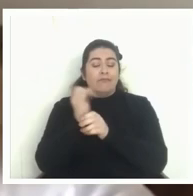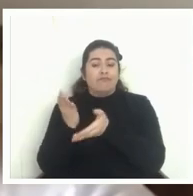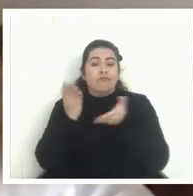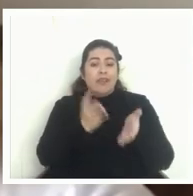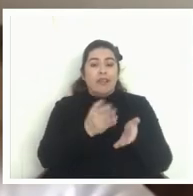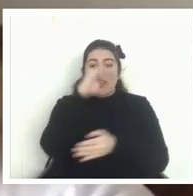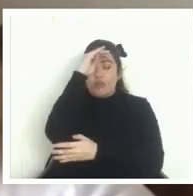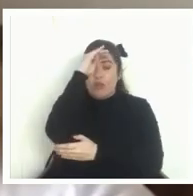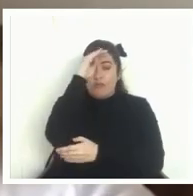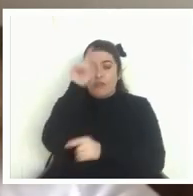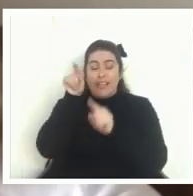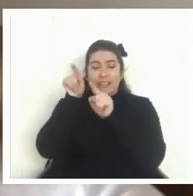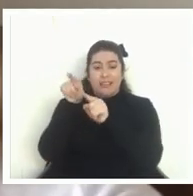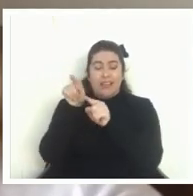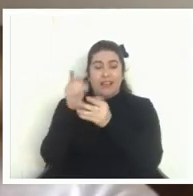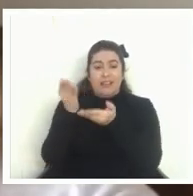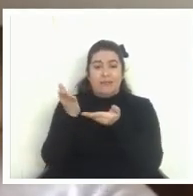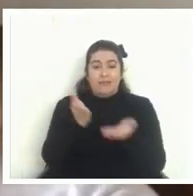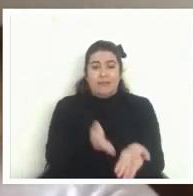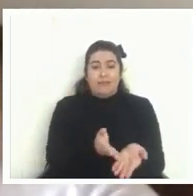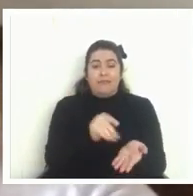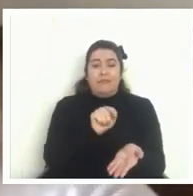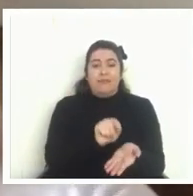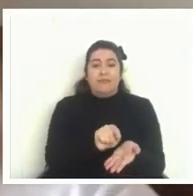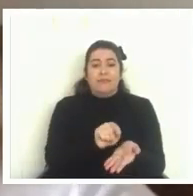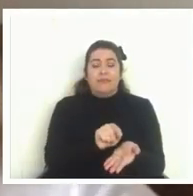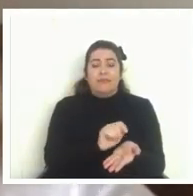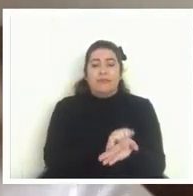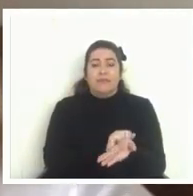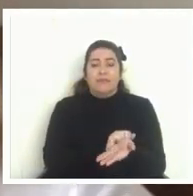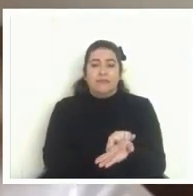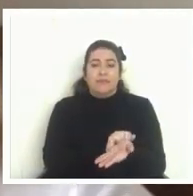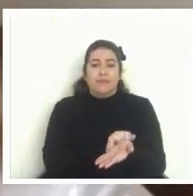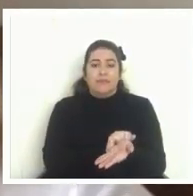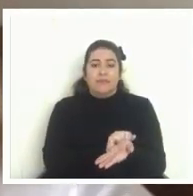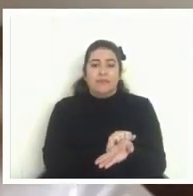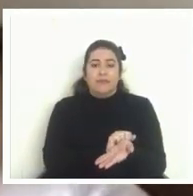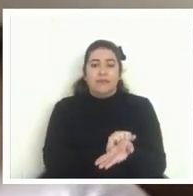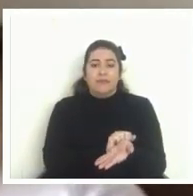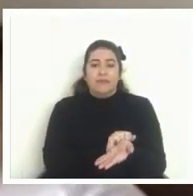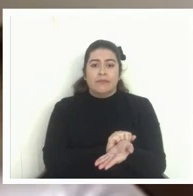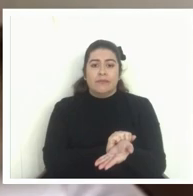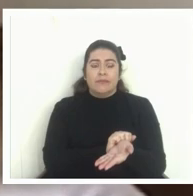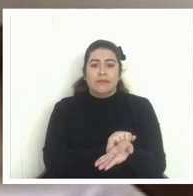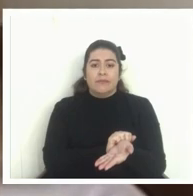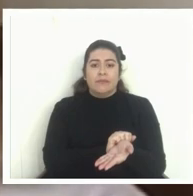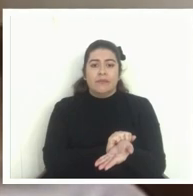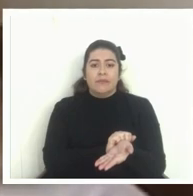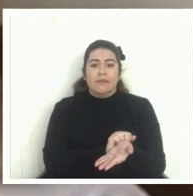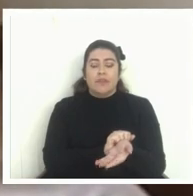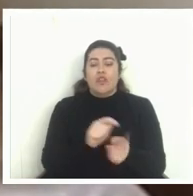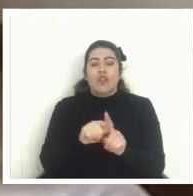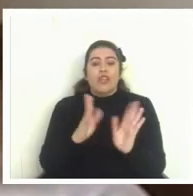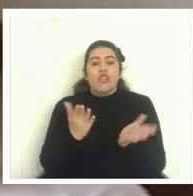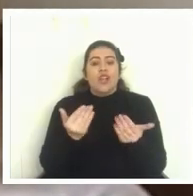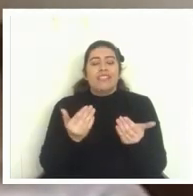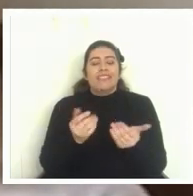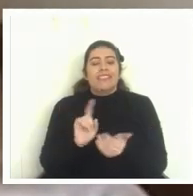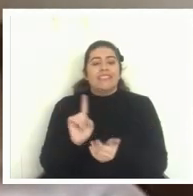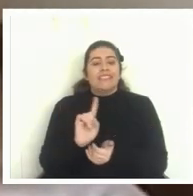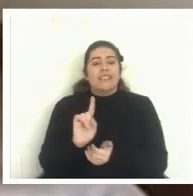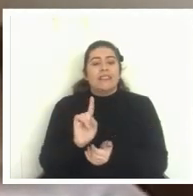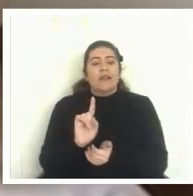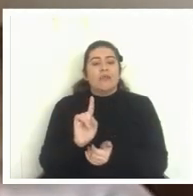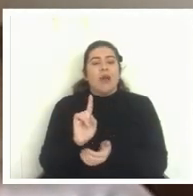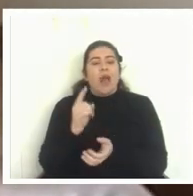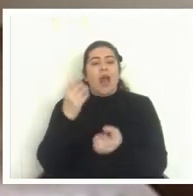donde no necesariamente aprendiendo